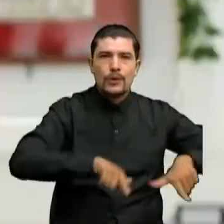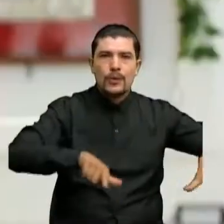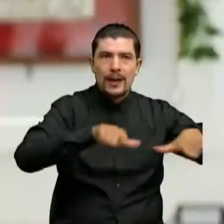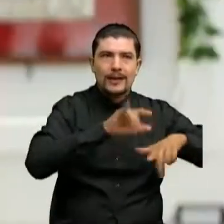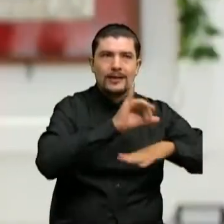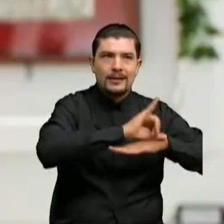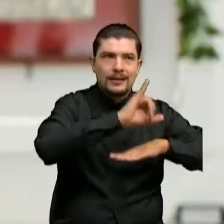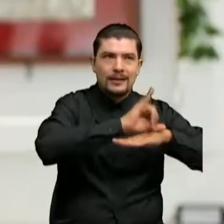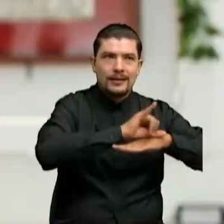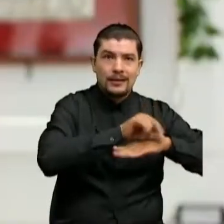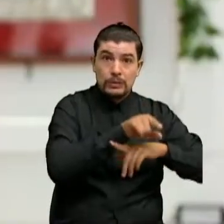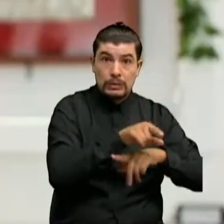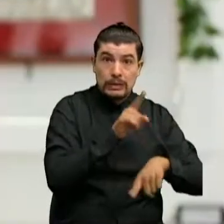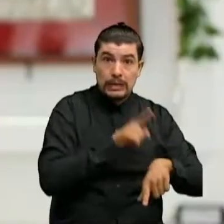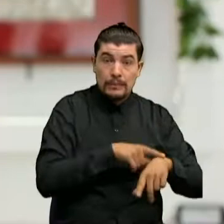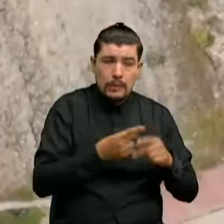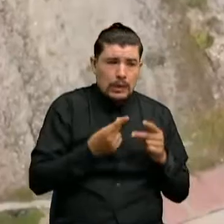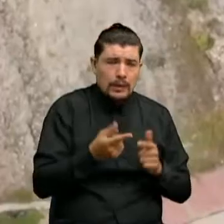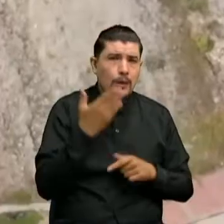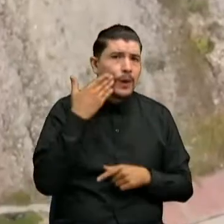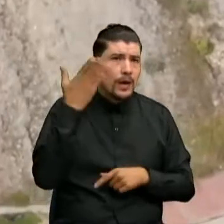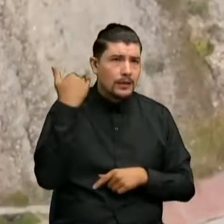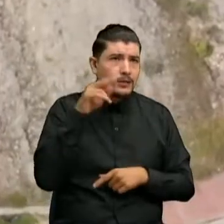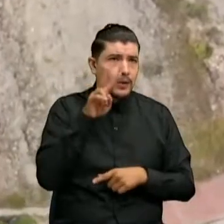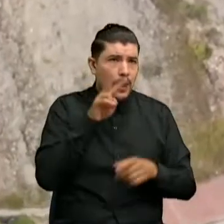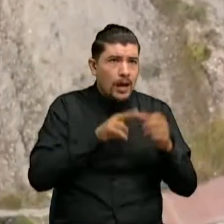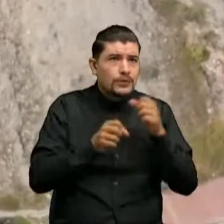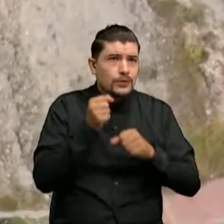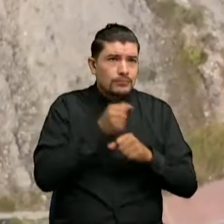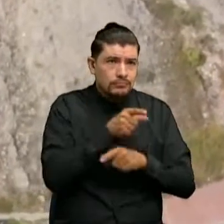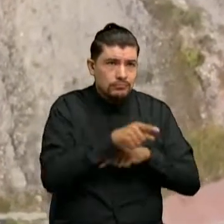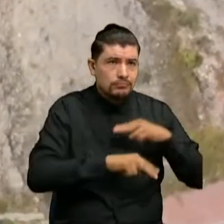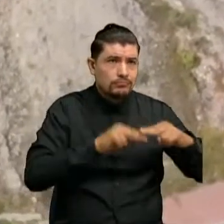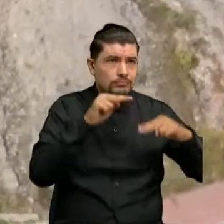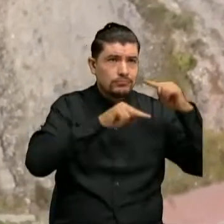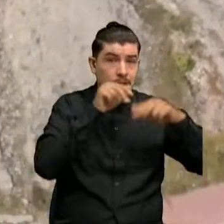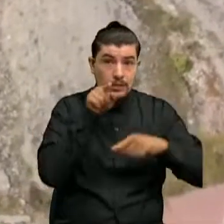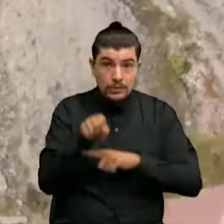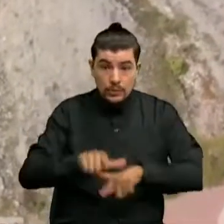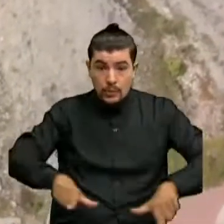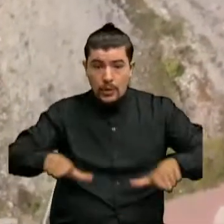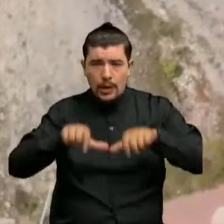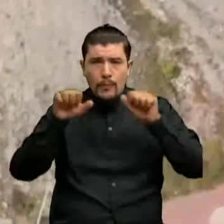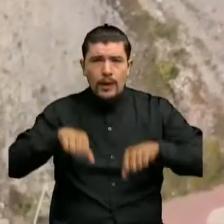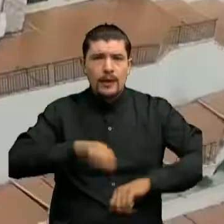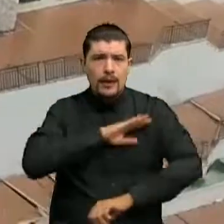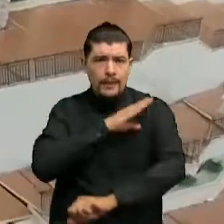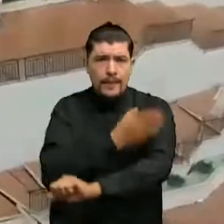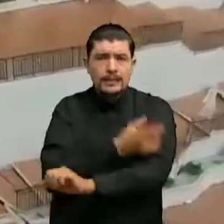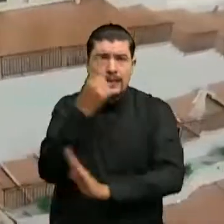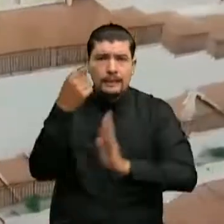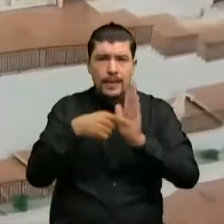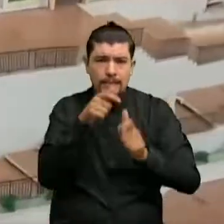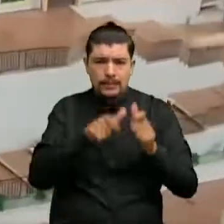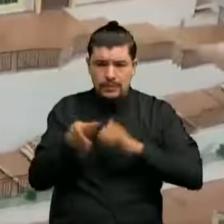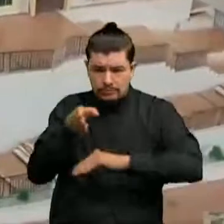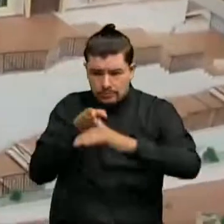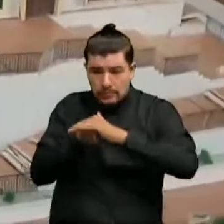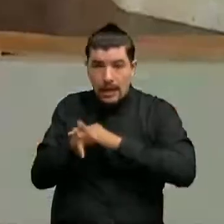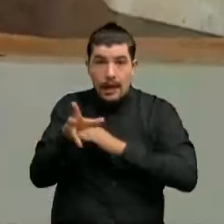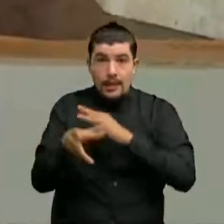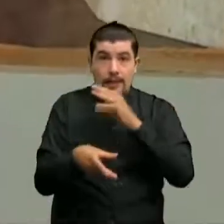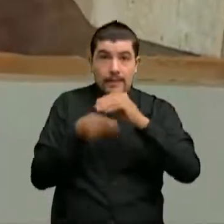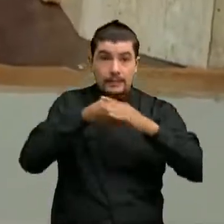Que hemos levantado en tiempo récord Desde hace más de dos años Este espacio tendrá la capacidad para mil personas Y comprenderá además